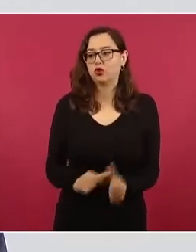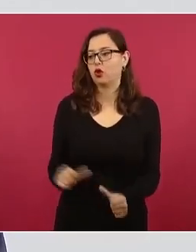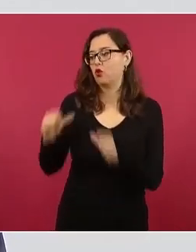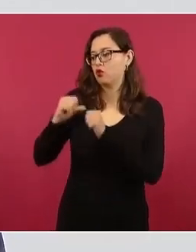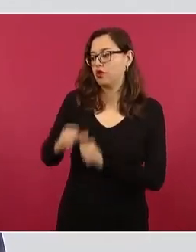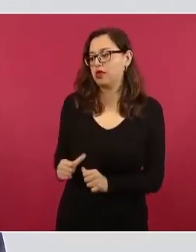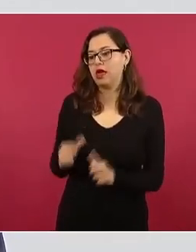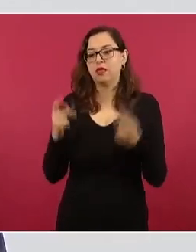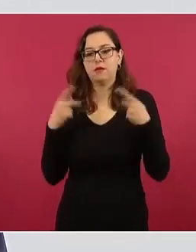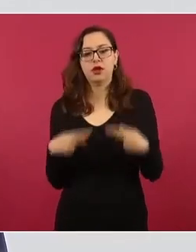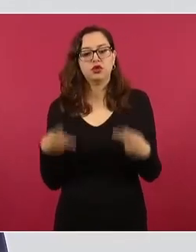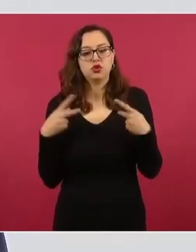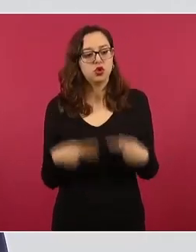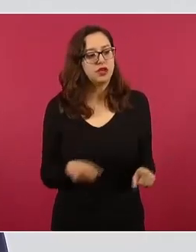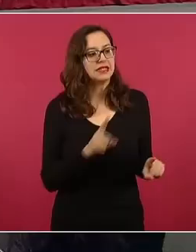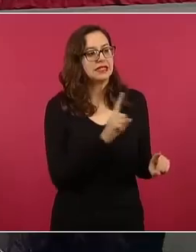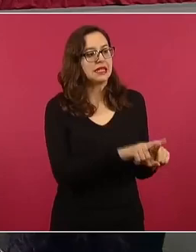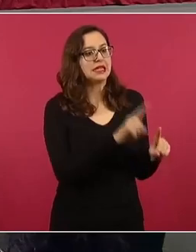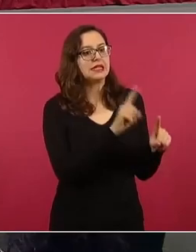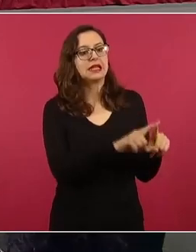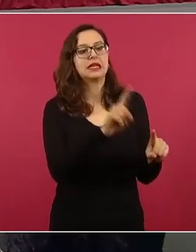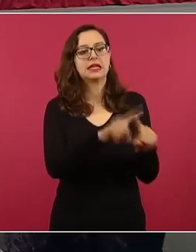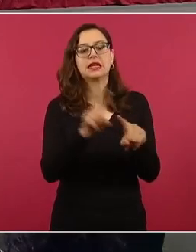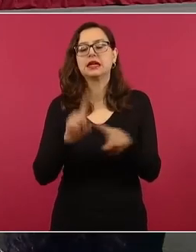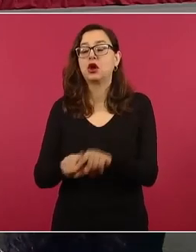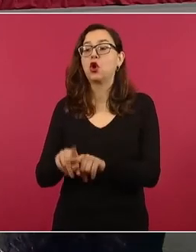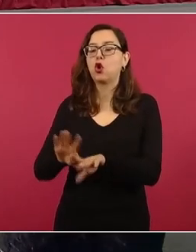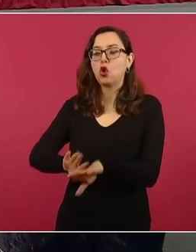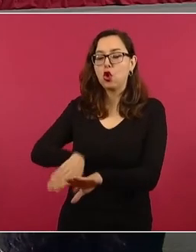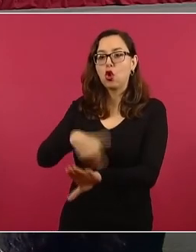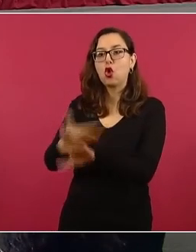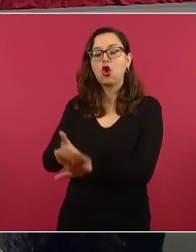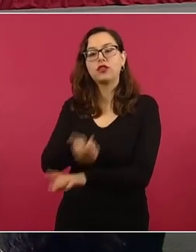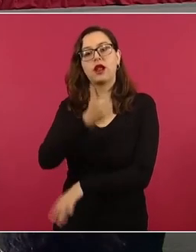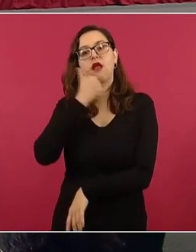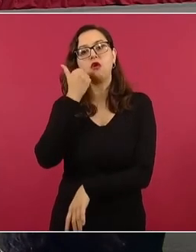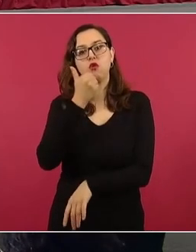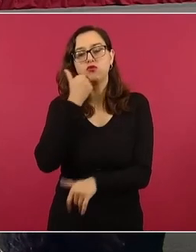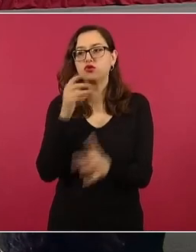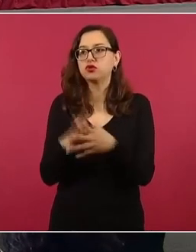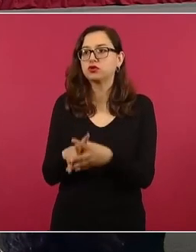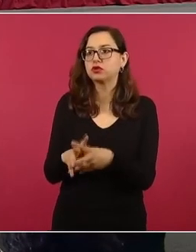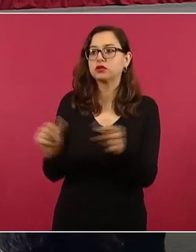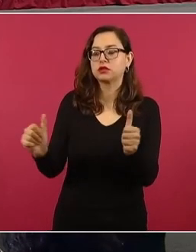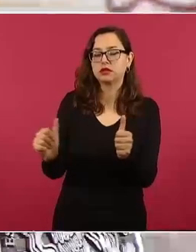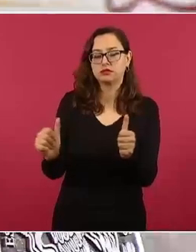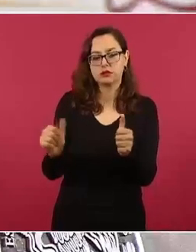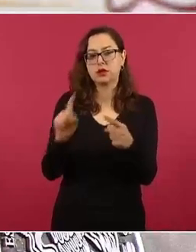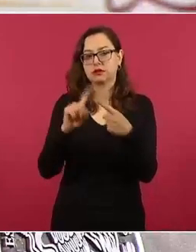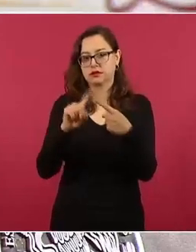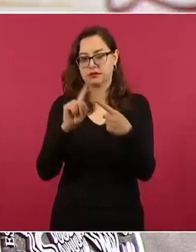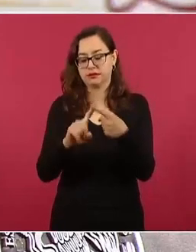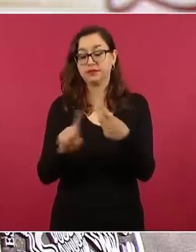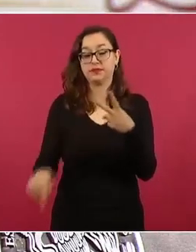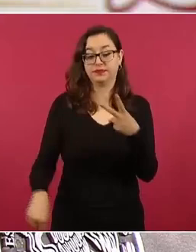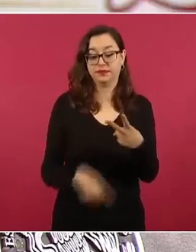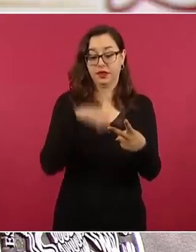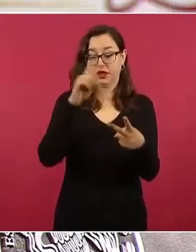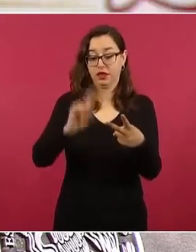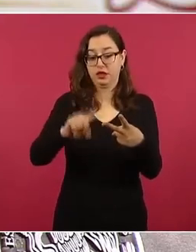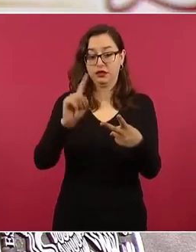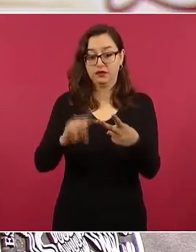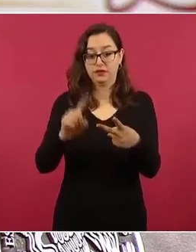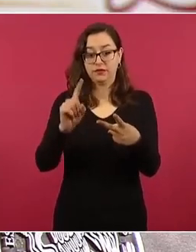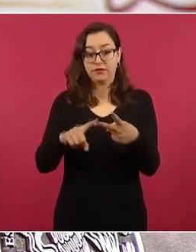estudiantes y las repercusiones que se tuvieron en las semanas posteriores. Y una segunda parte de este informe